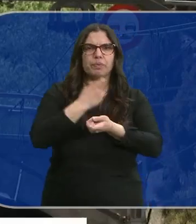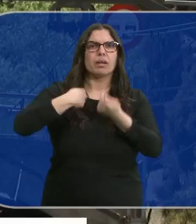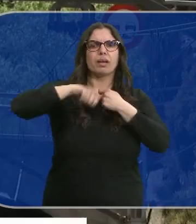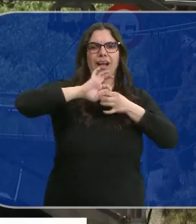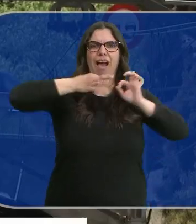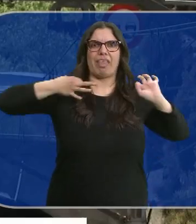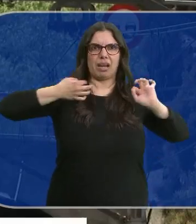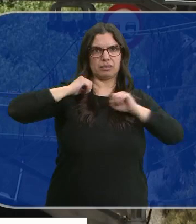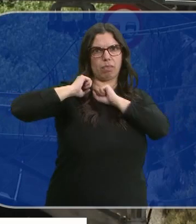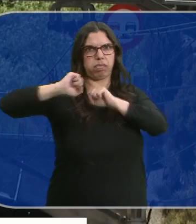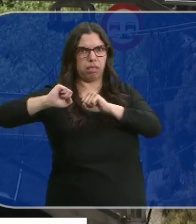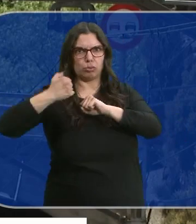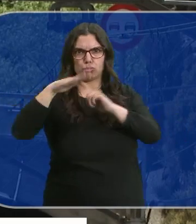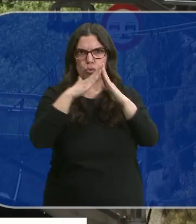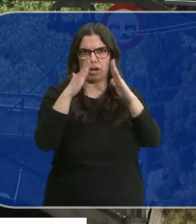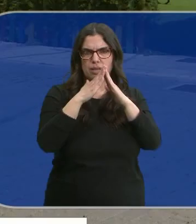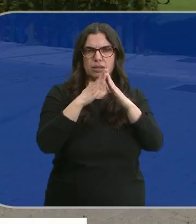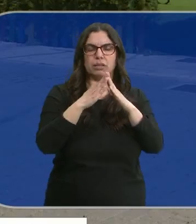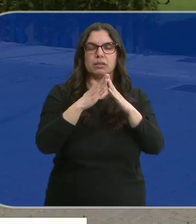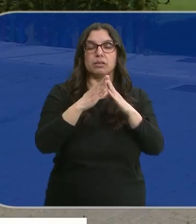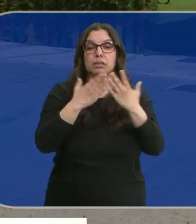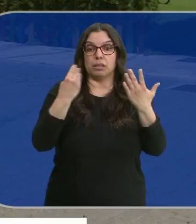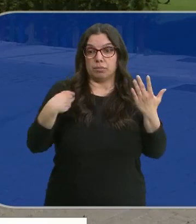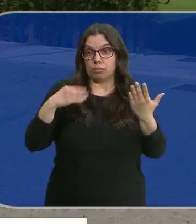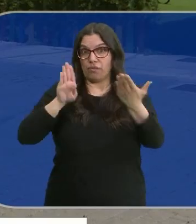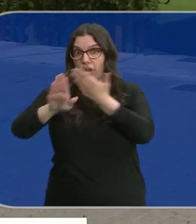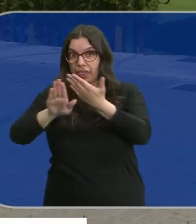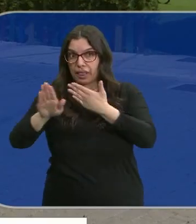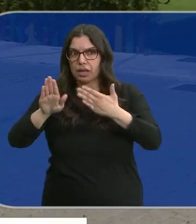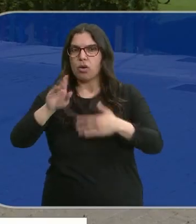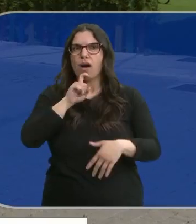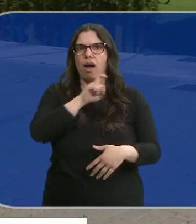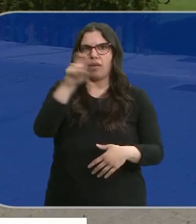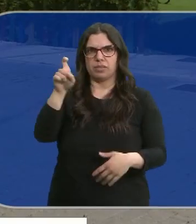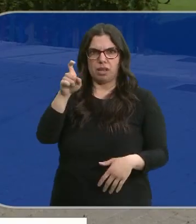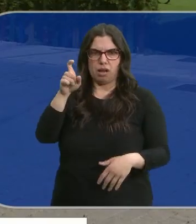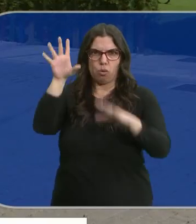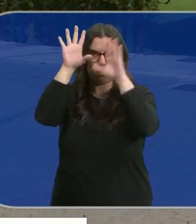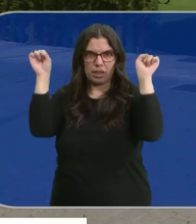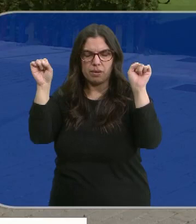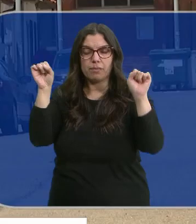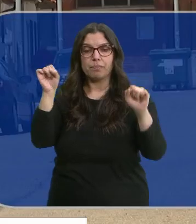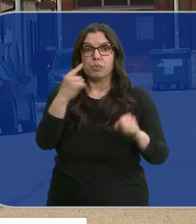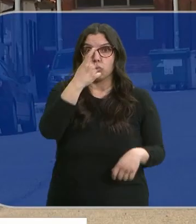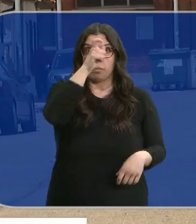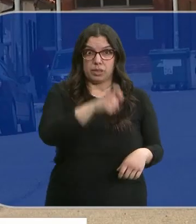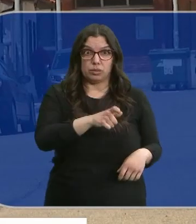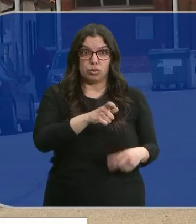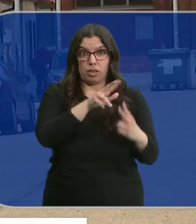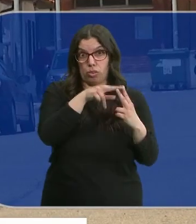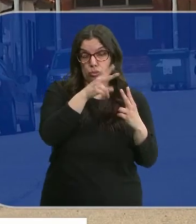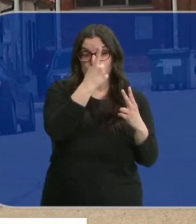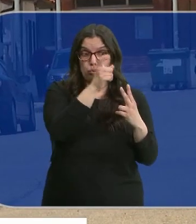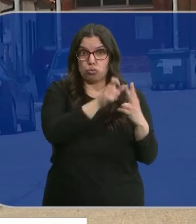cuello en su casa y en contra de su voluntad. Fueron los propios vecinos quienes alertaron a los agentes. Uno de los implicados en este